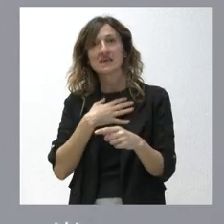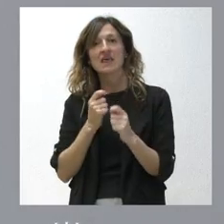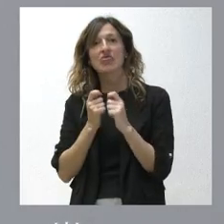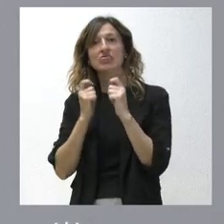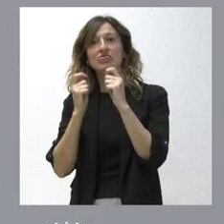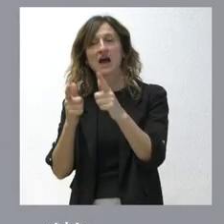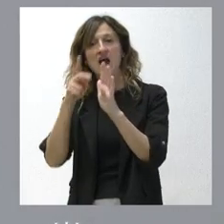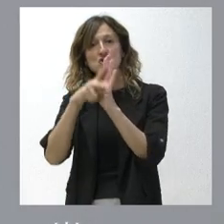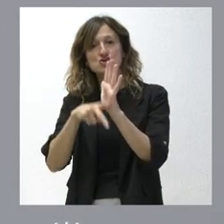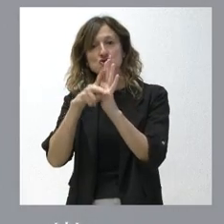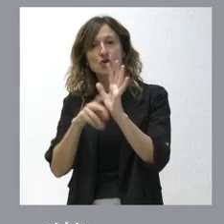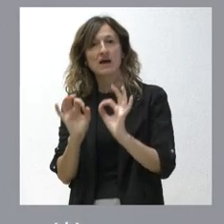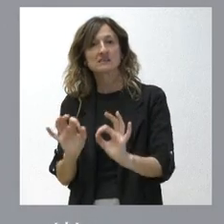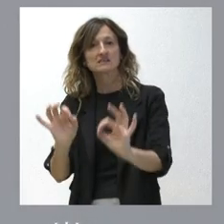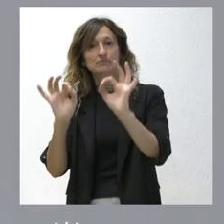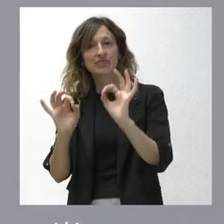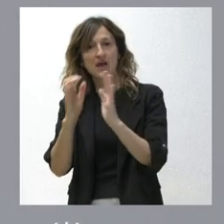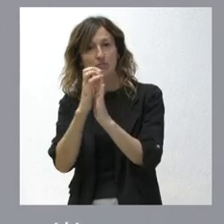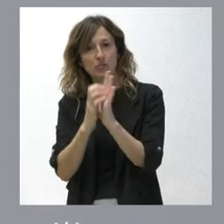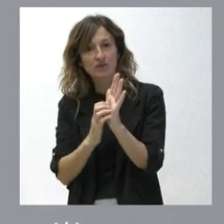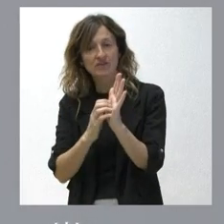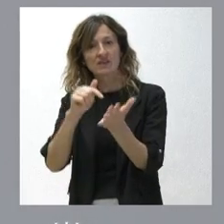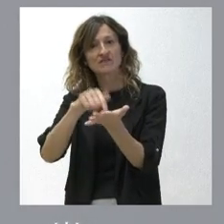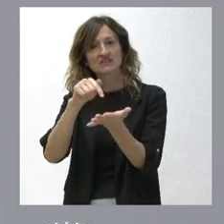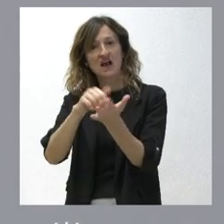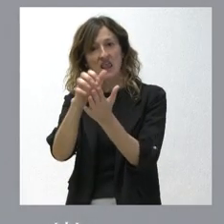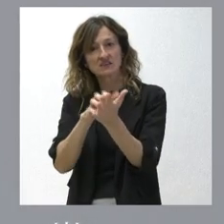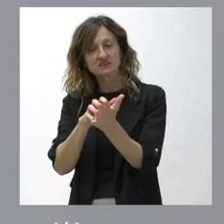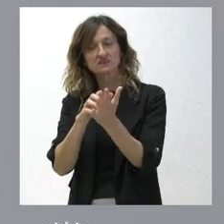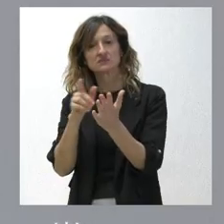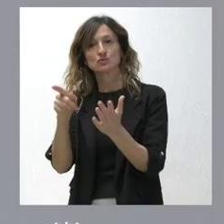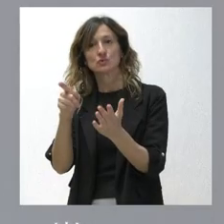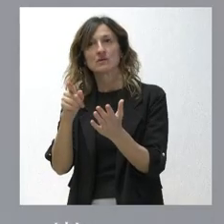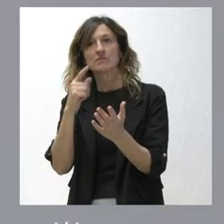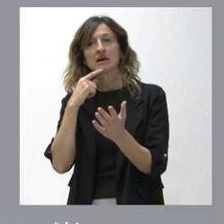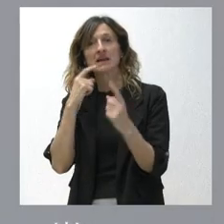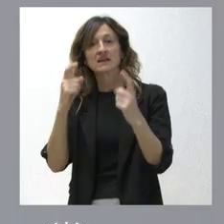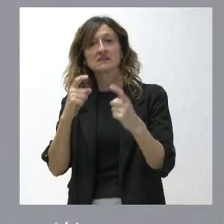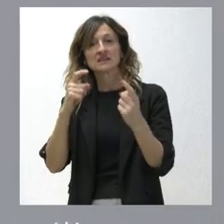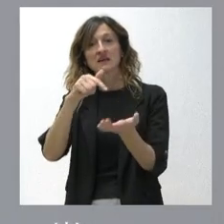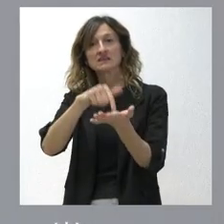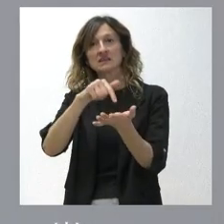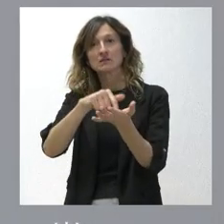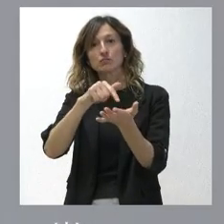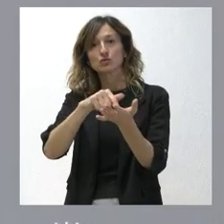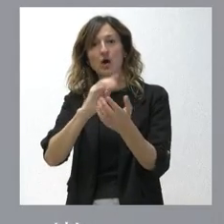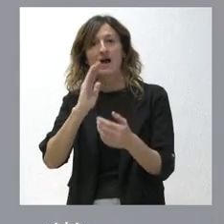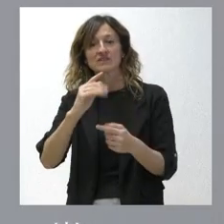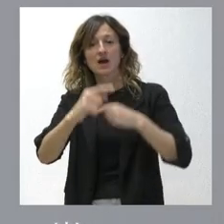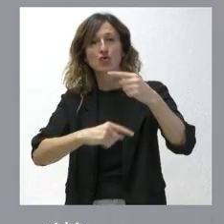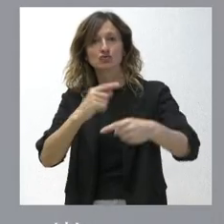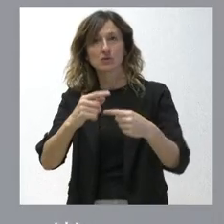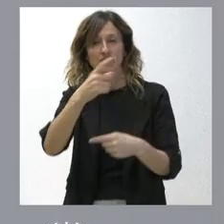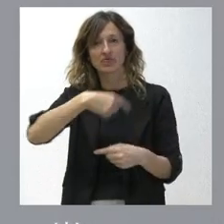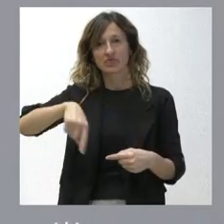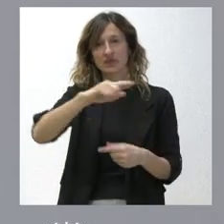capacidad normativa de establecer bonificaciones y deducciones fiscales para impedir la efectividad de la aplicación de ese tributo con todas sus consecuencias en ese ámbito